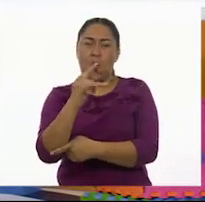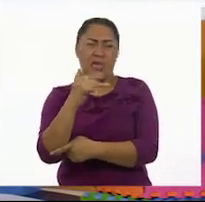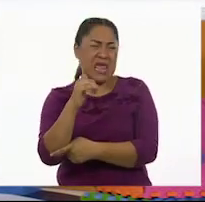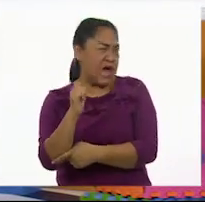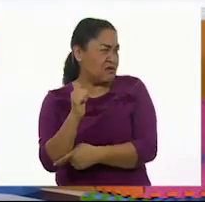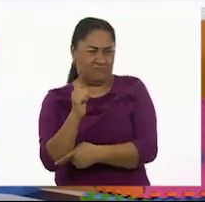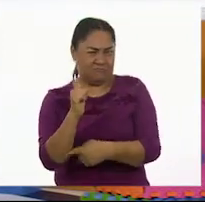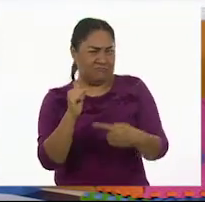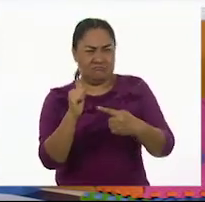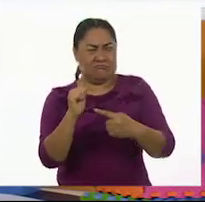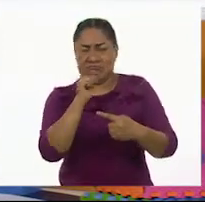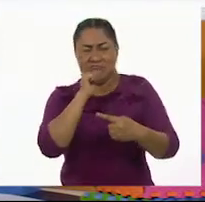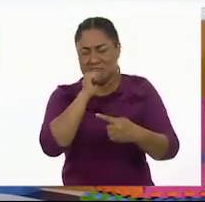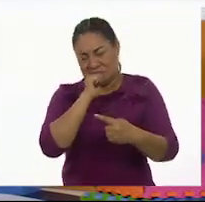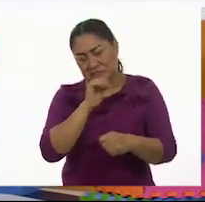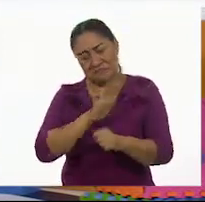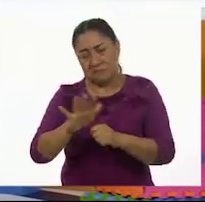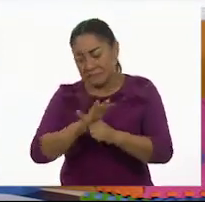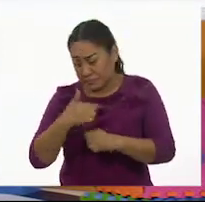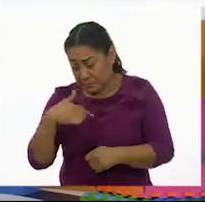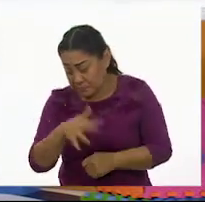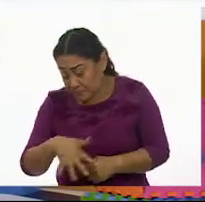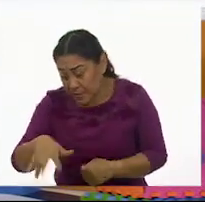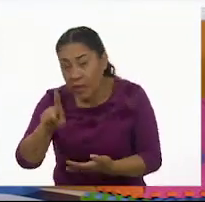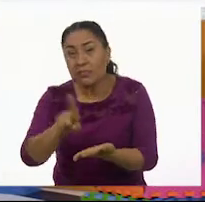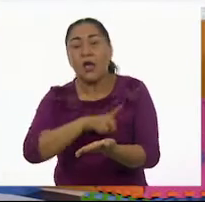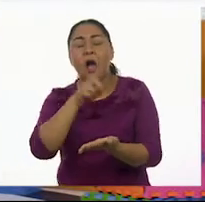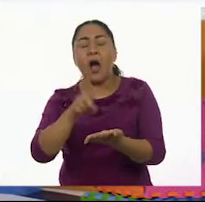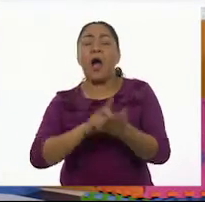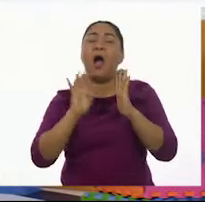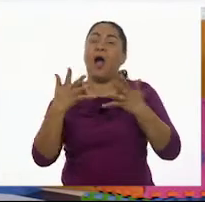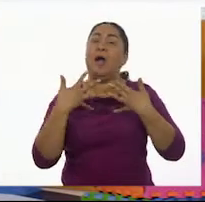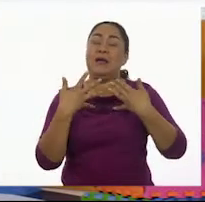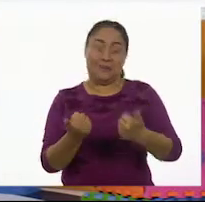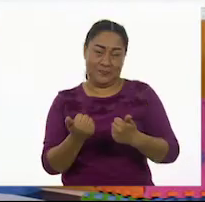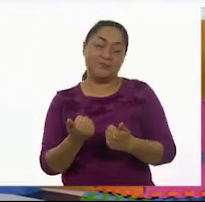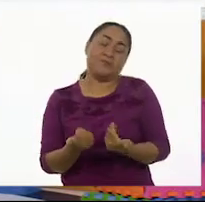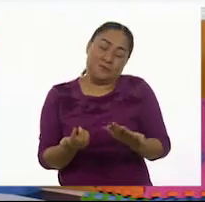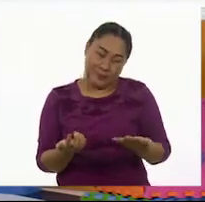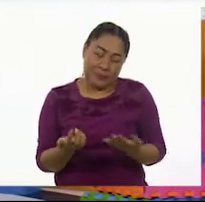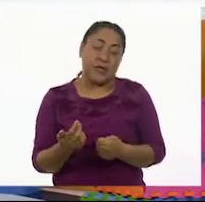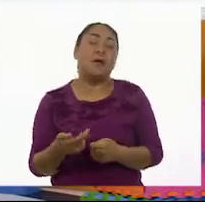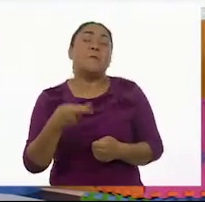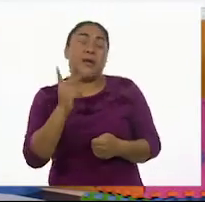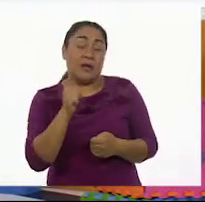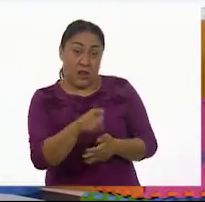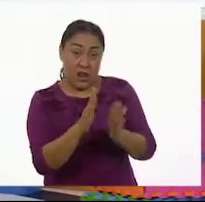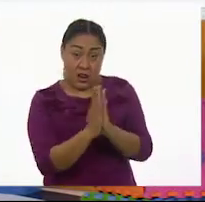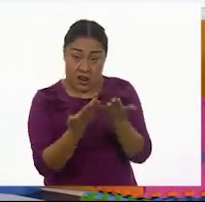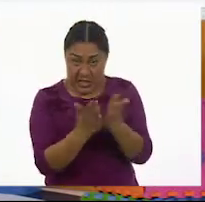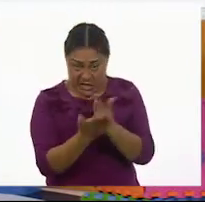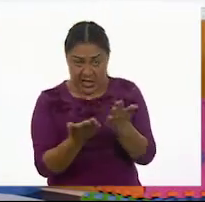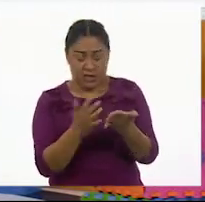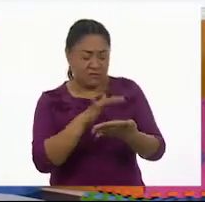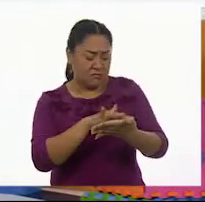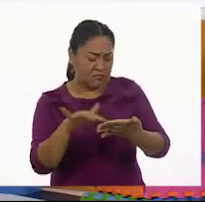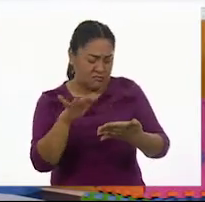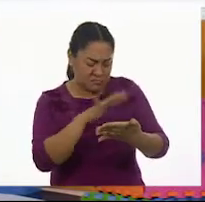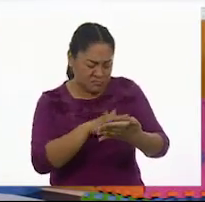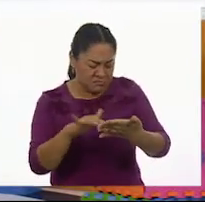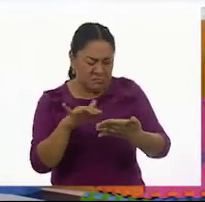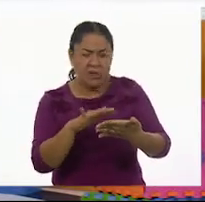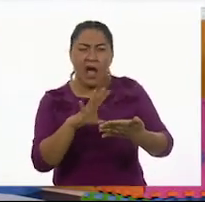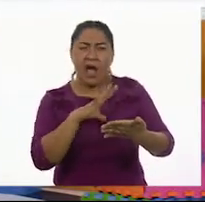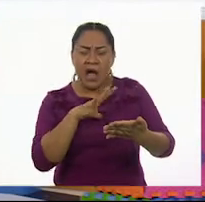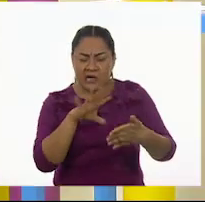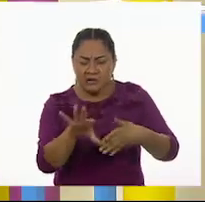diccionario dónde y qué significaba esa palabra. Pero ahí en nuestro libro tendremos palabras que no conozcamos